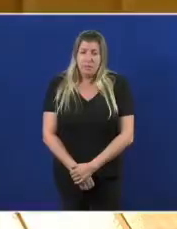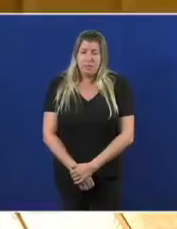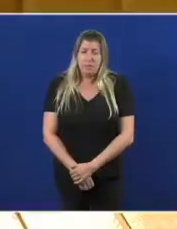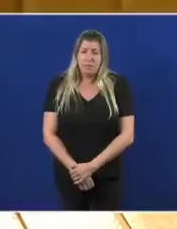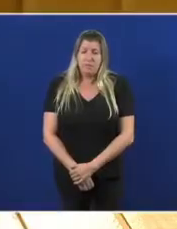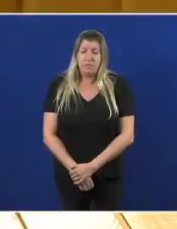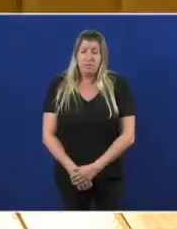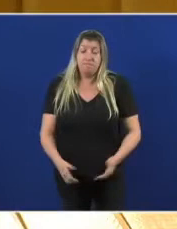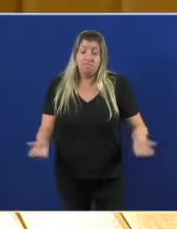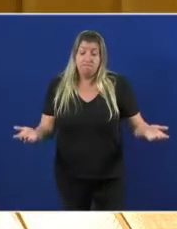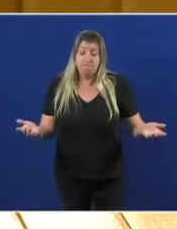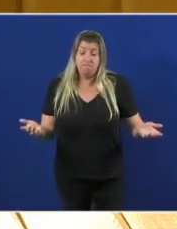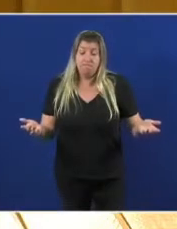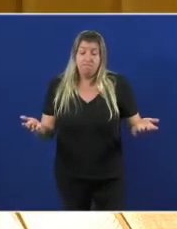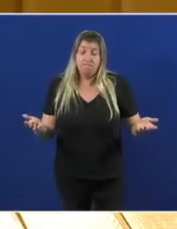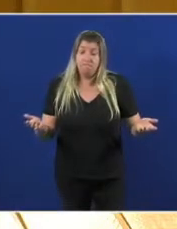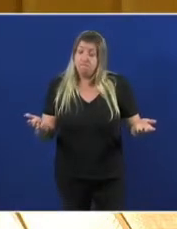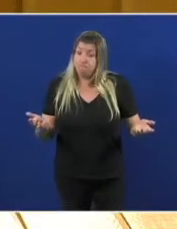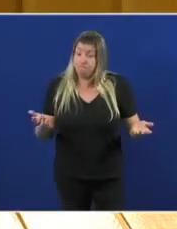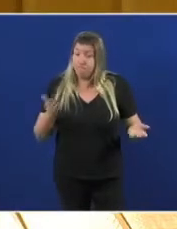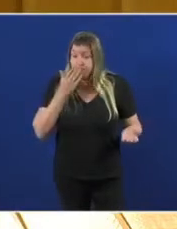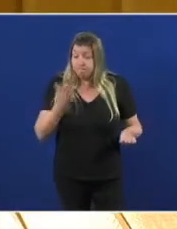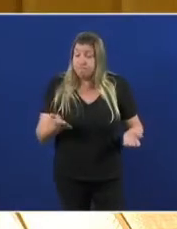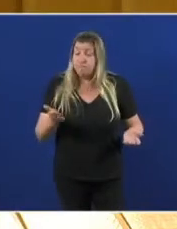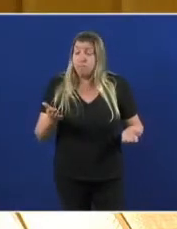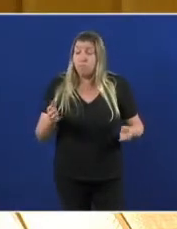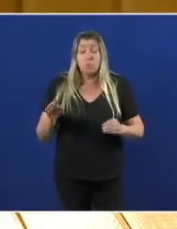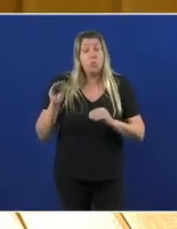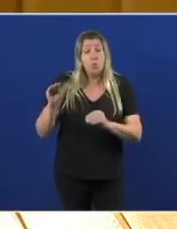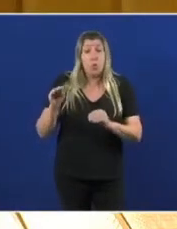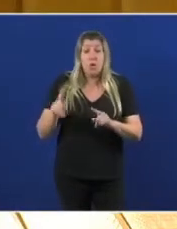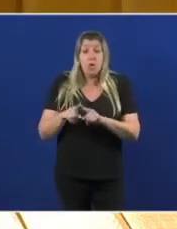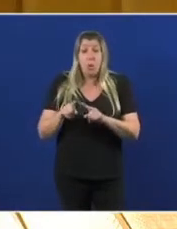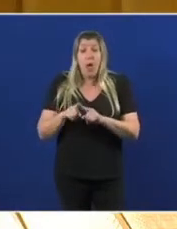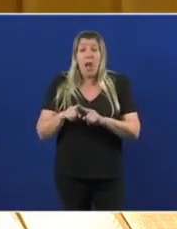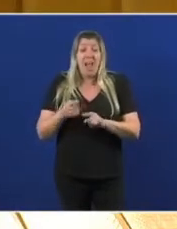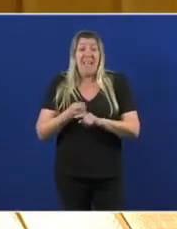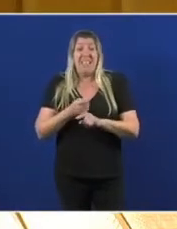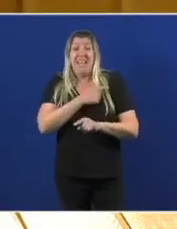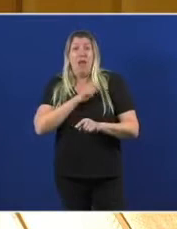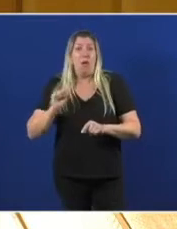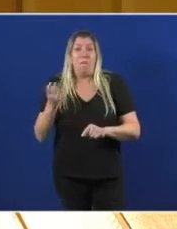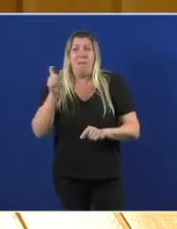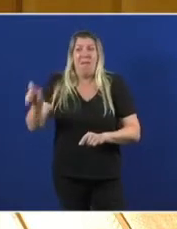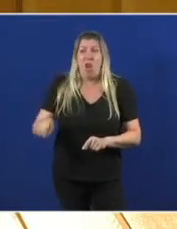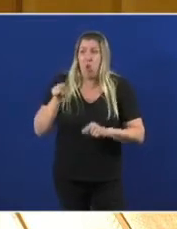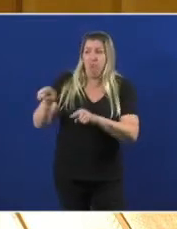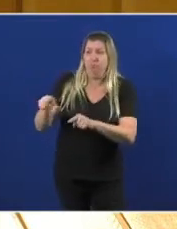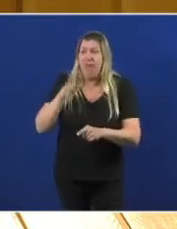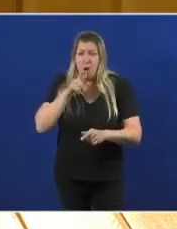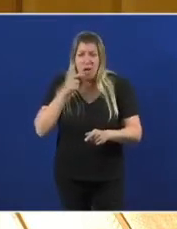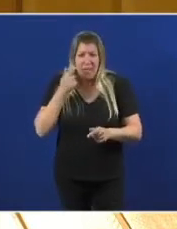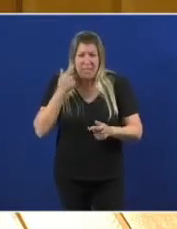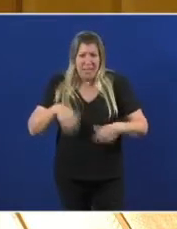porque hai que admitir que foi un adiantado nese camiño ultra que agora recorren xa sen complexos